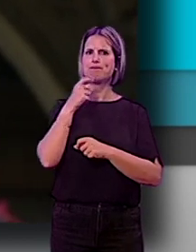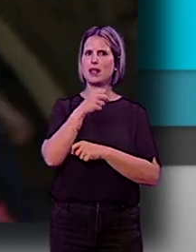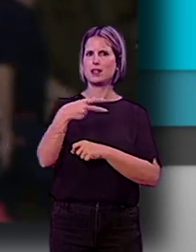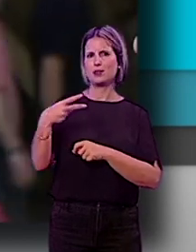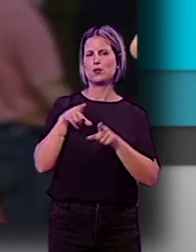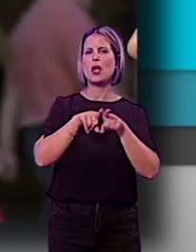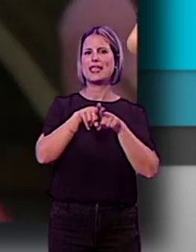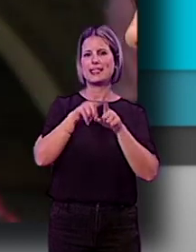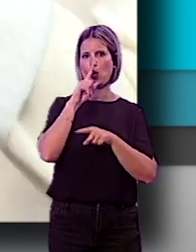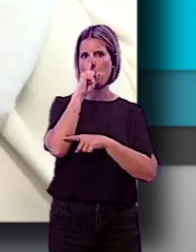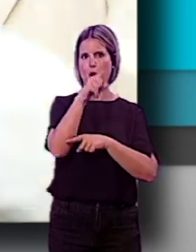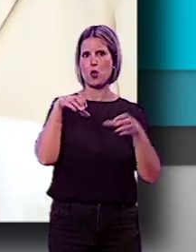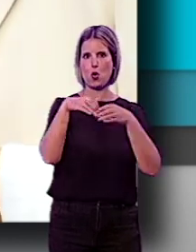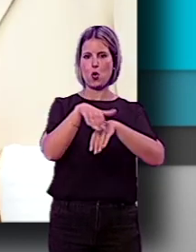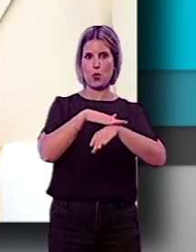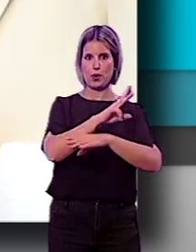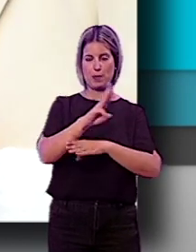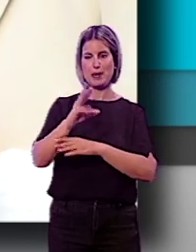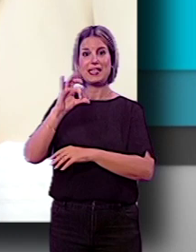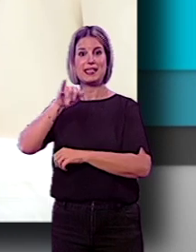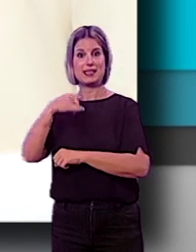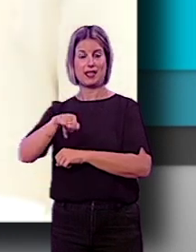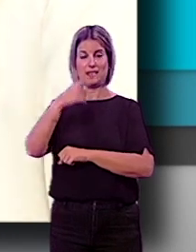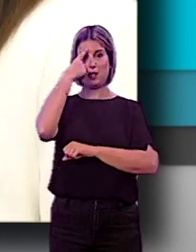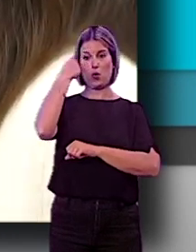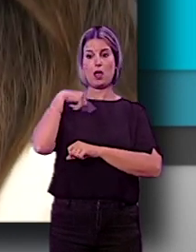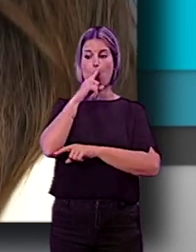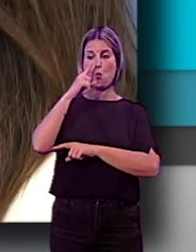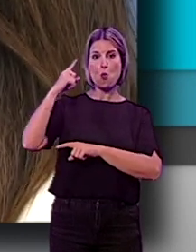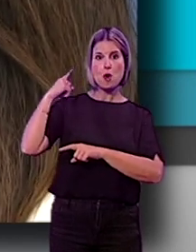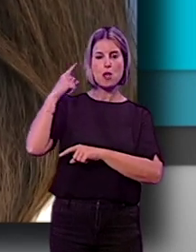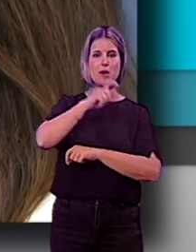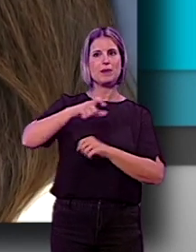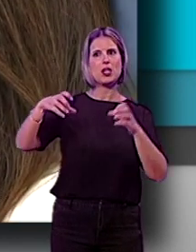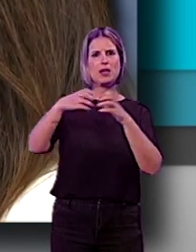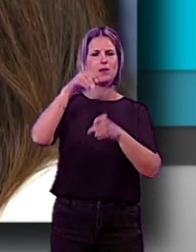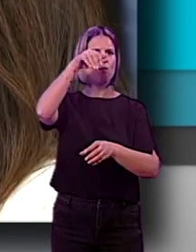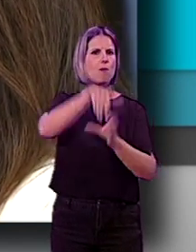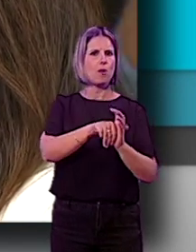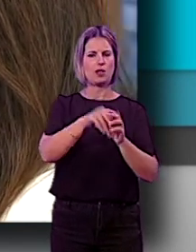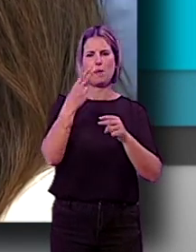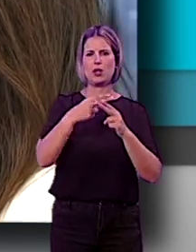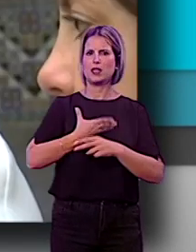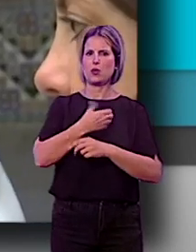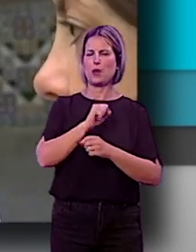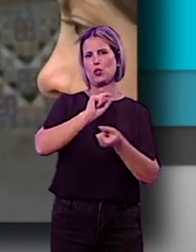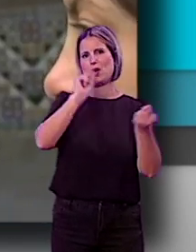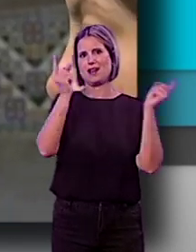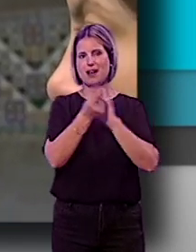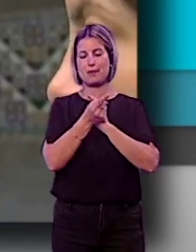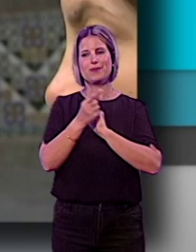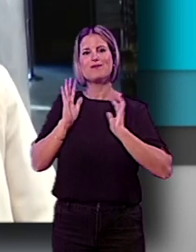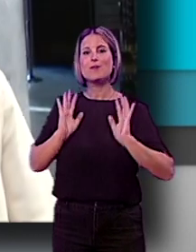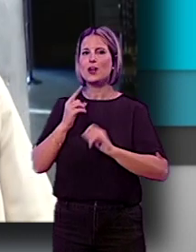del primer año del gobierno del PP. Sánchez recordó que hace un año los granadinos votaron por un cambio en las políticas del ayuntamiento. Sin embargo,